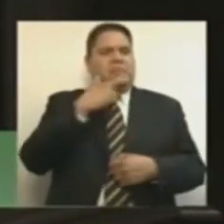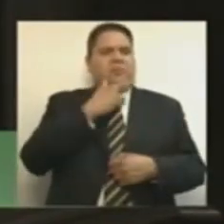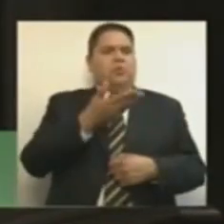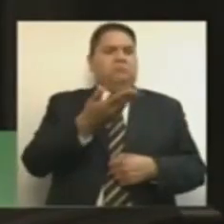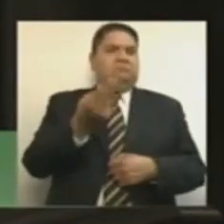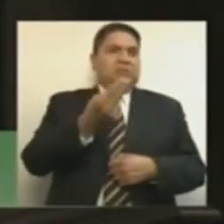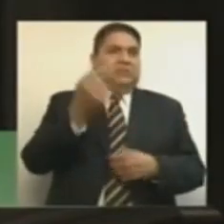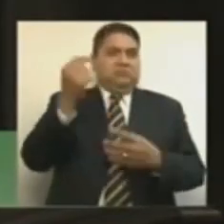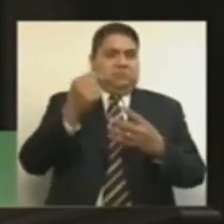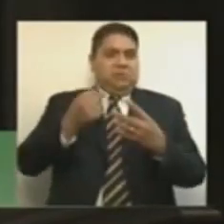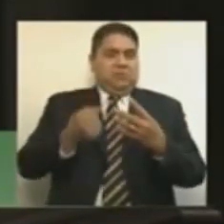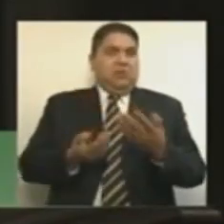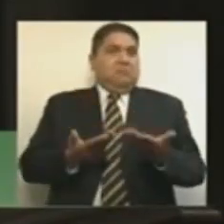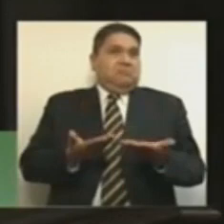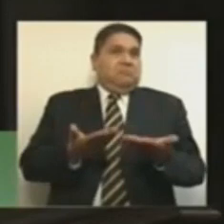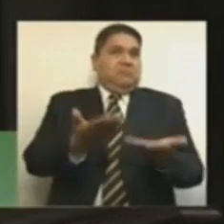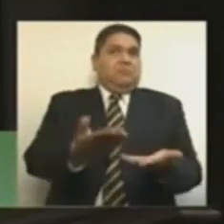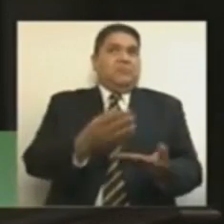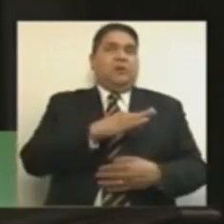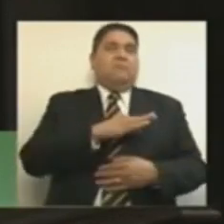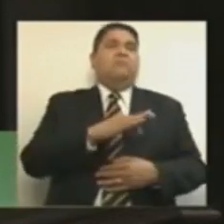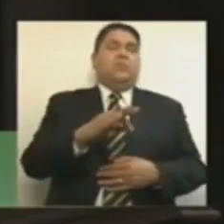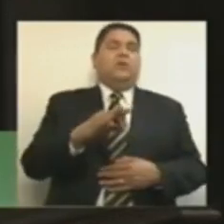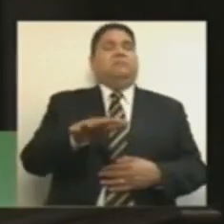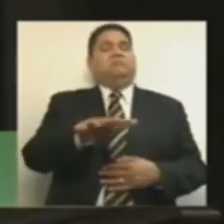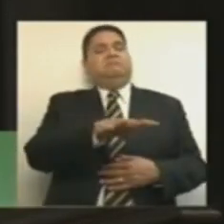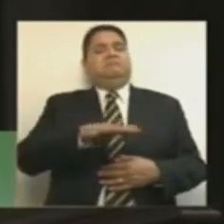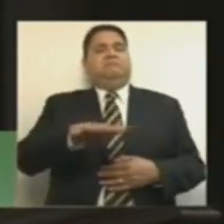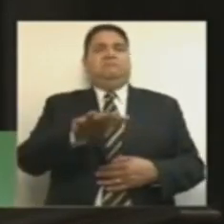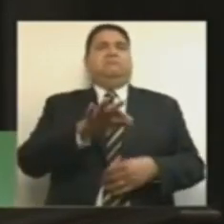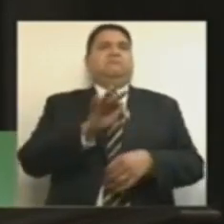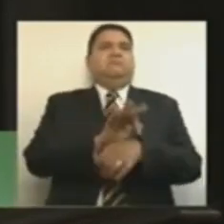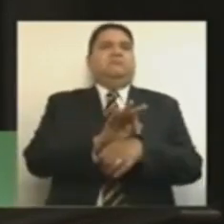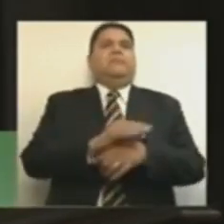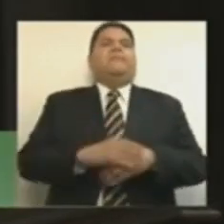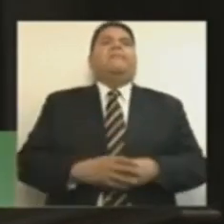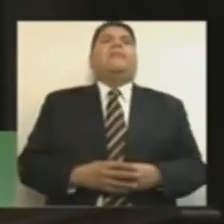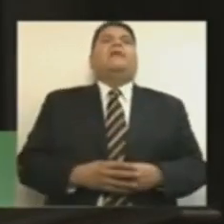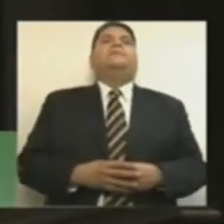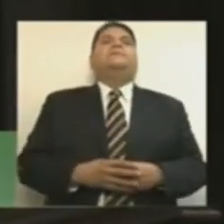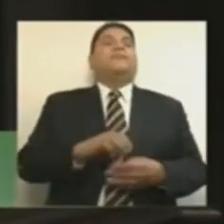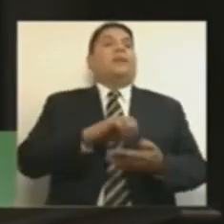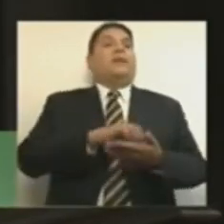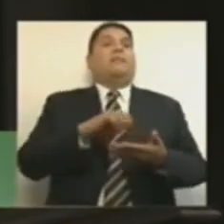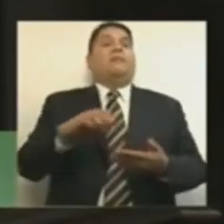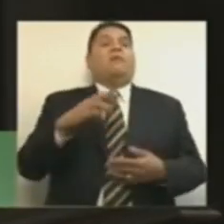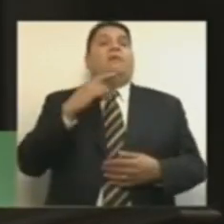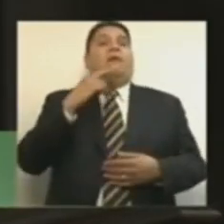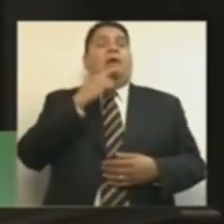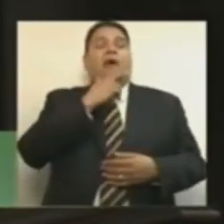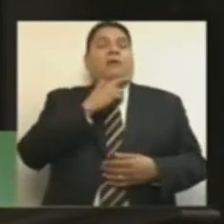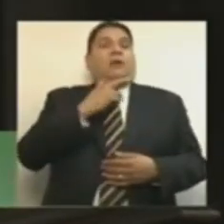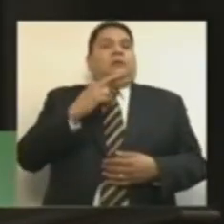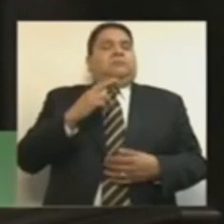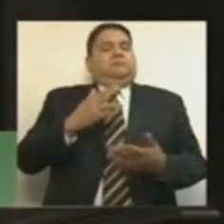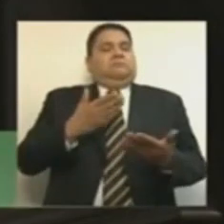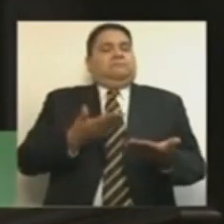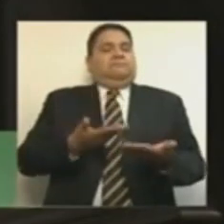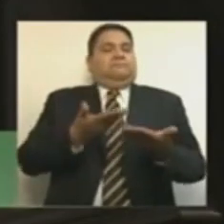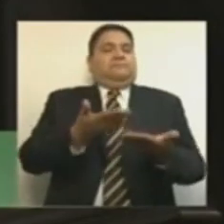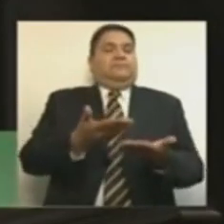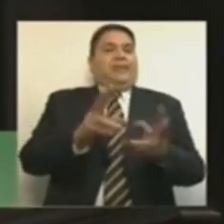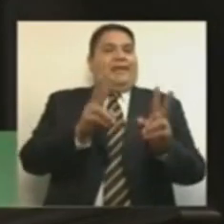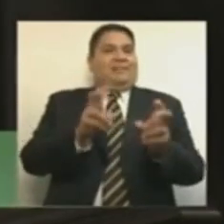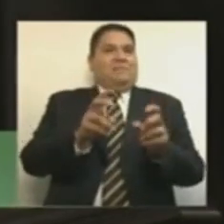las necesidades urgentes que afectan a millones de mexicanas y mexicanos, es decir, que podamos responder dentro de lo